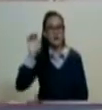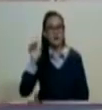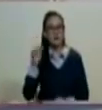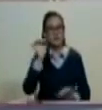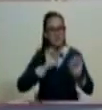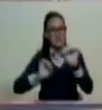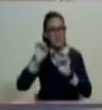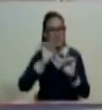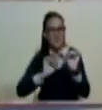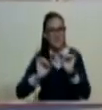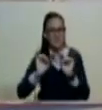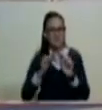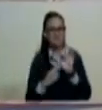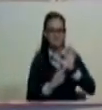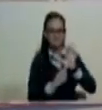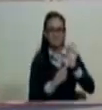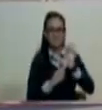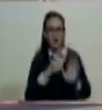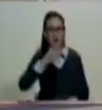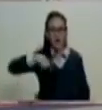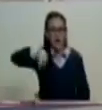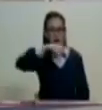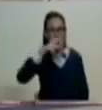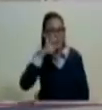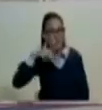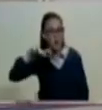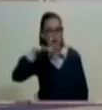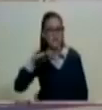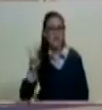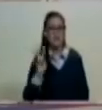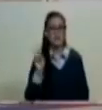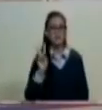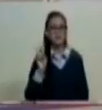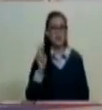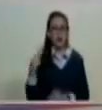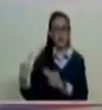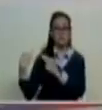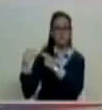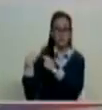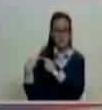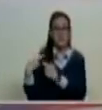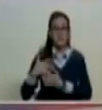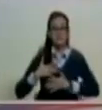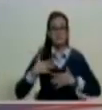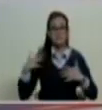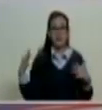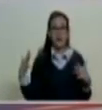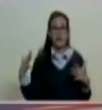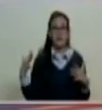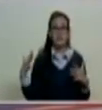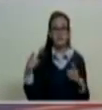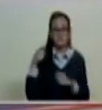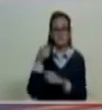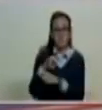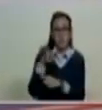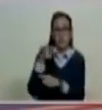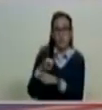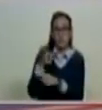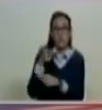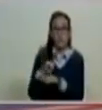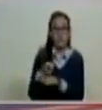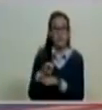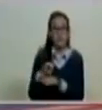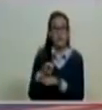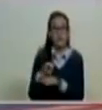defender y representar al pueblo de Venezuela en estas altísimas responsabilidades que le ha sido asignado por